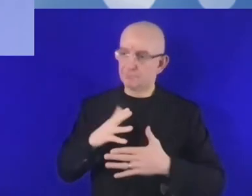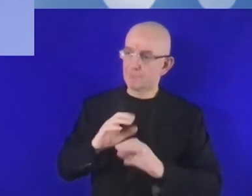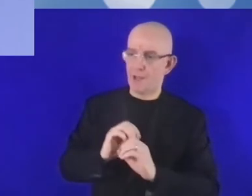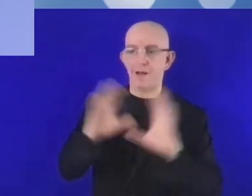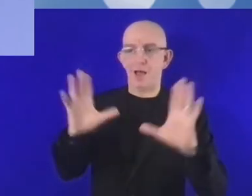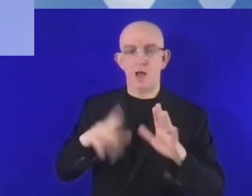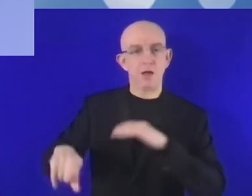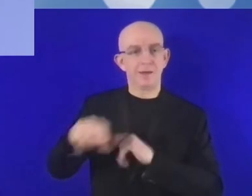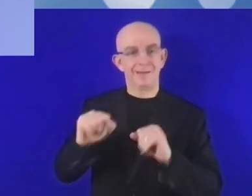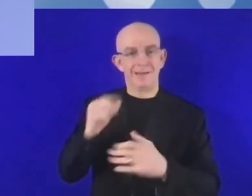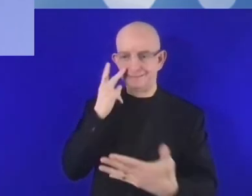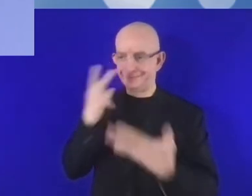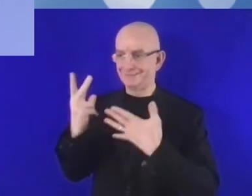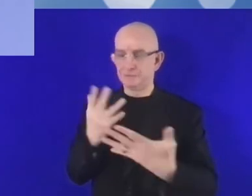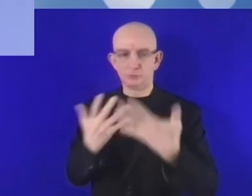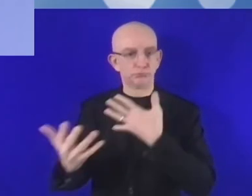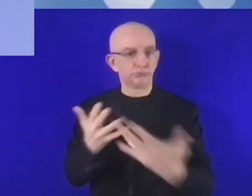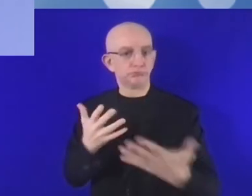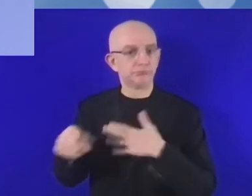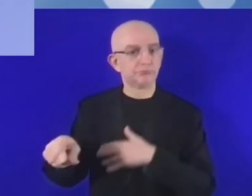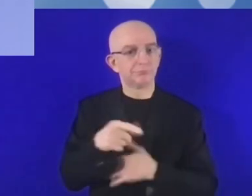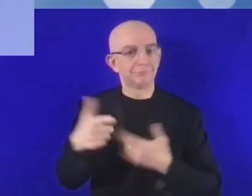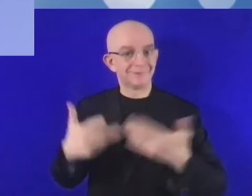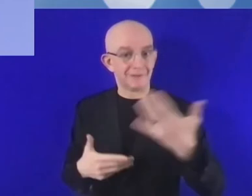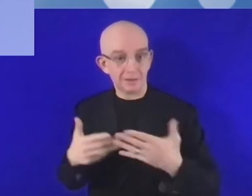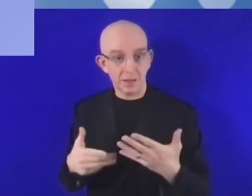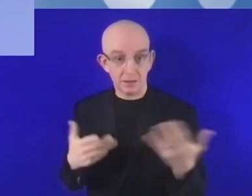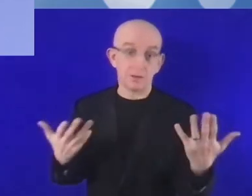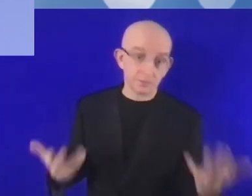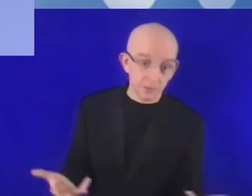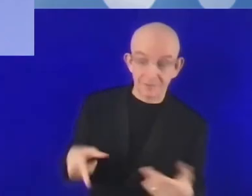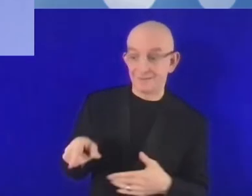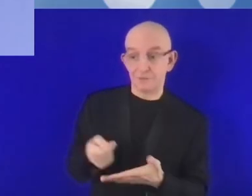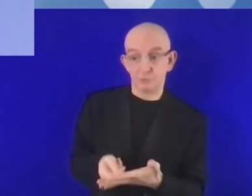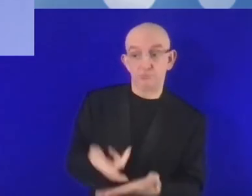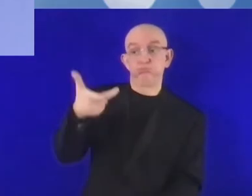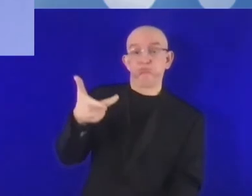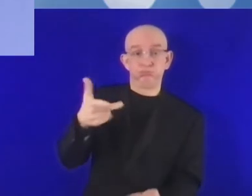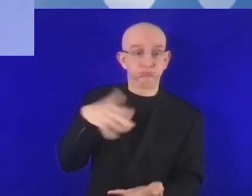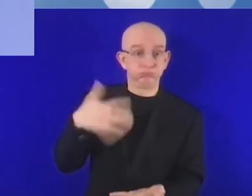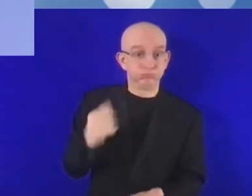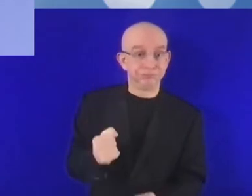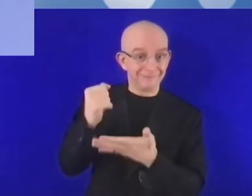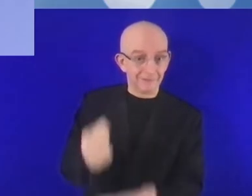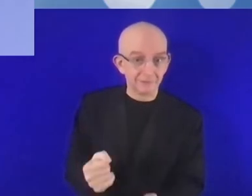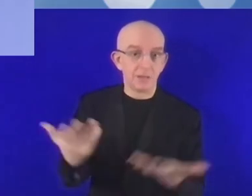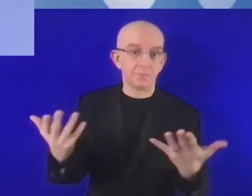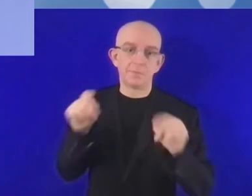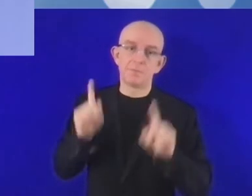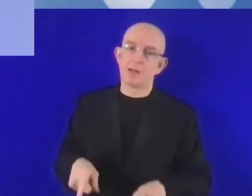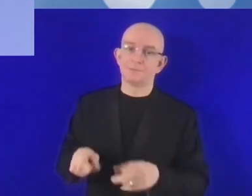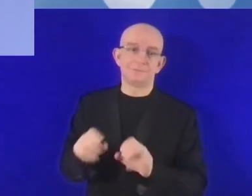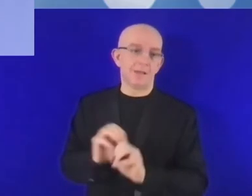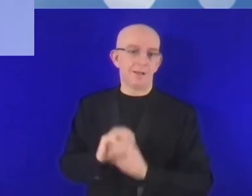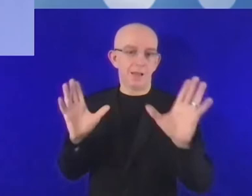Los datos son un bien muy caro y muy valioso. Por eso tenemos que procesarlos